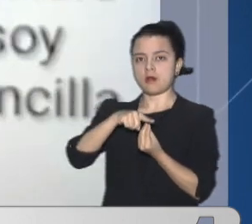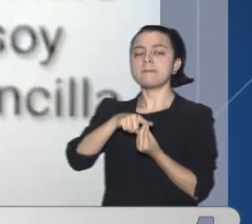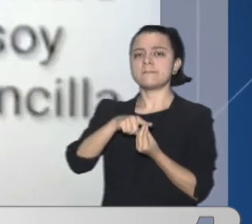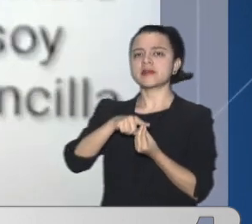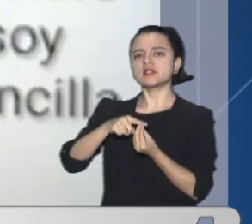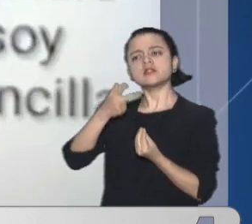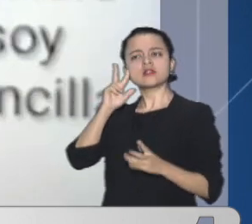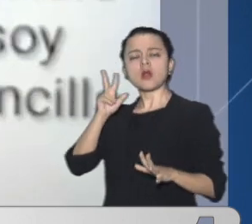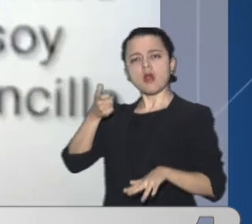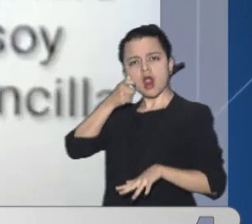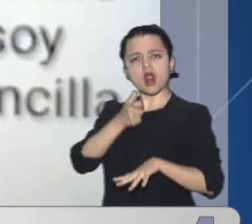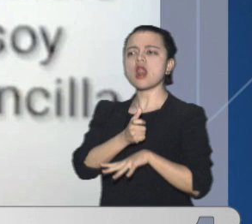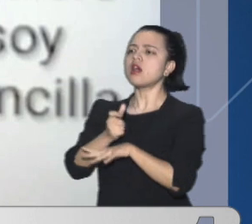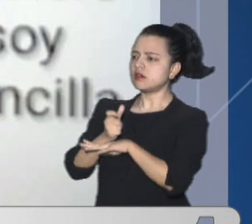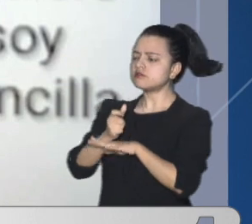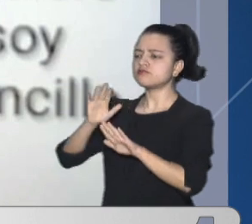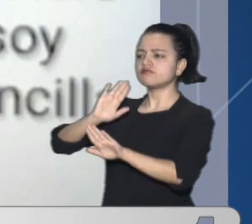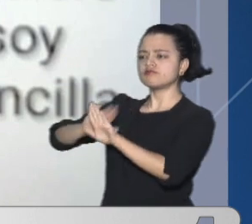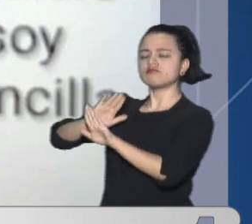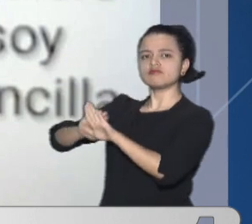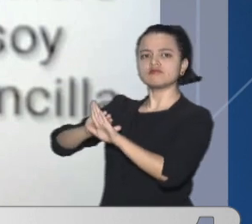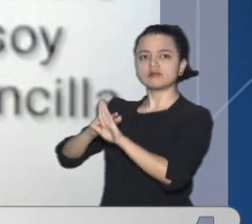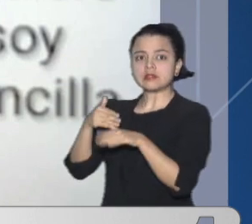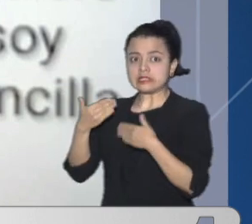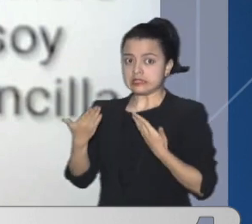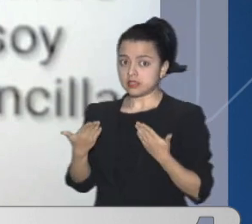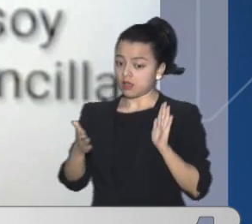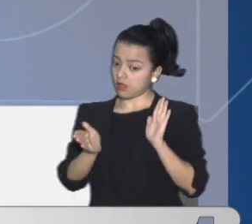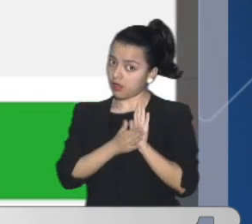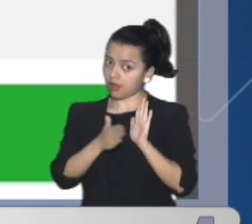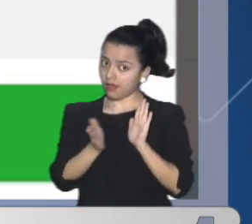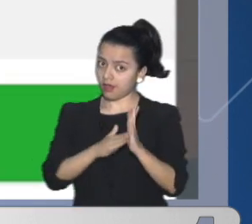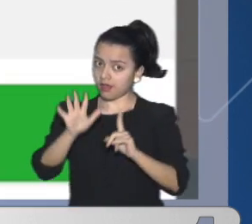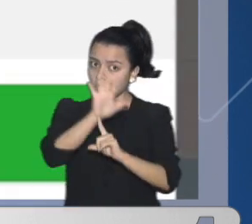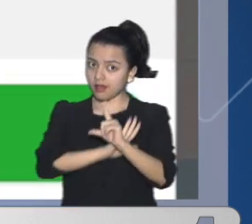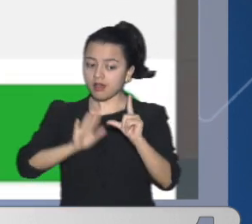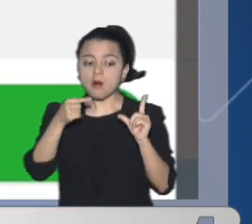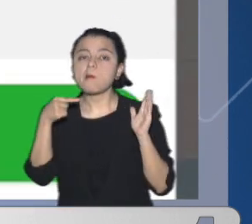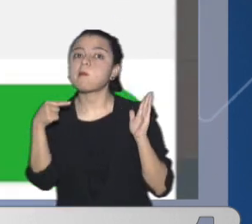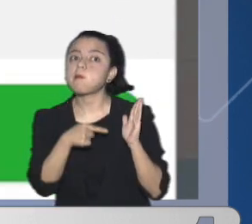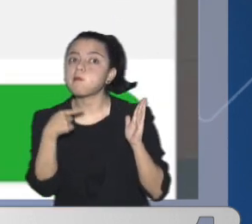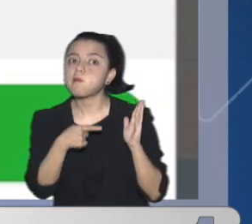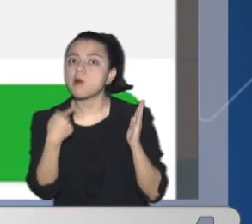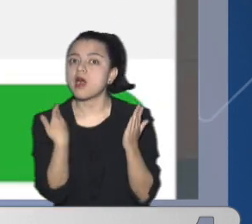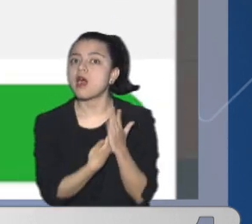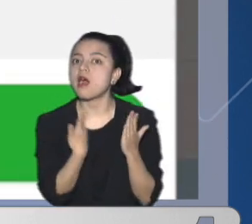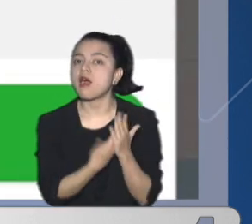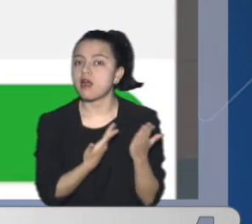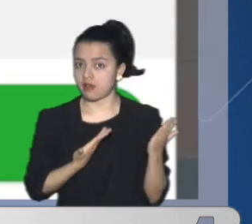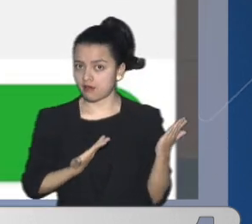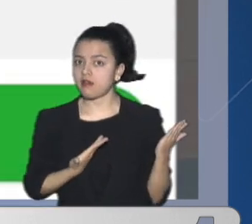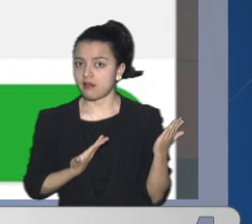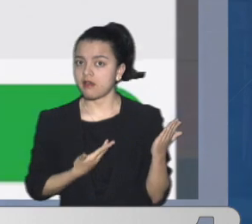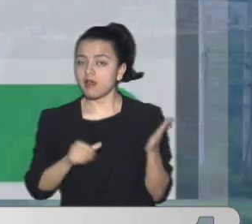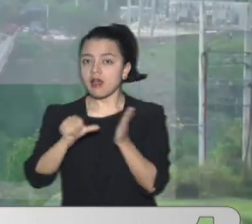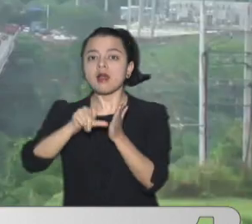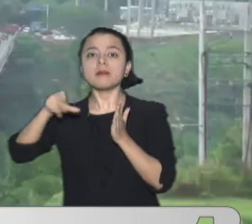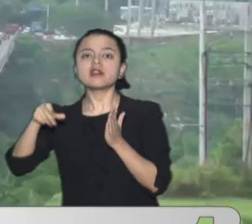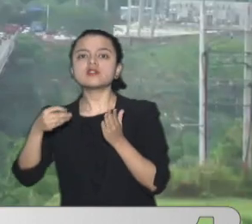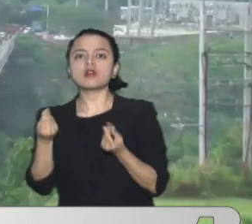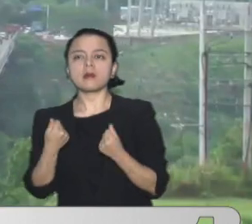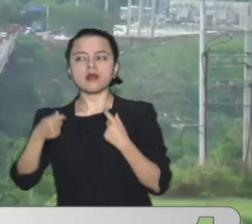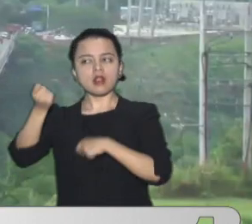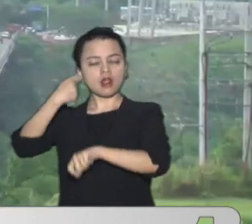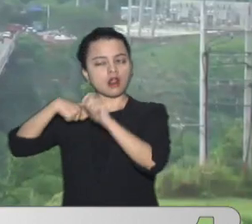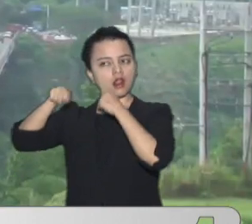veedores Del gremio De los taxistas Que señalaba Con pruebas en mano Que varias plataformas Están utilizando Sus servicios Para